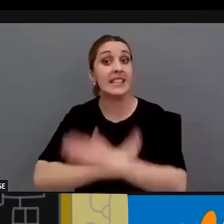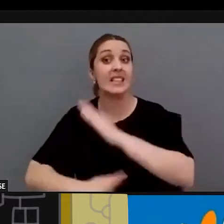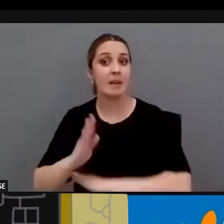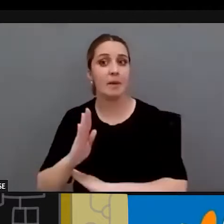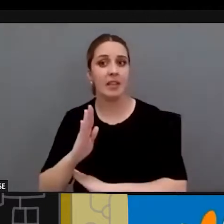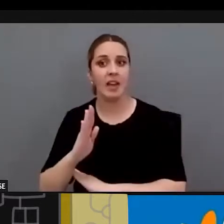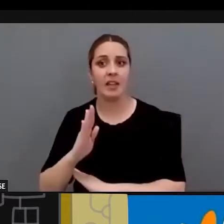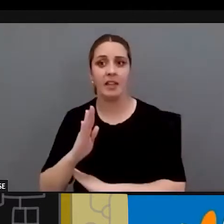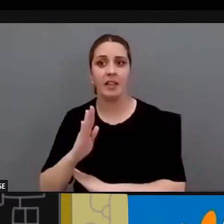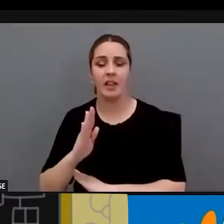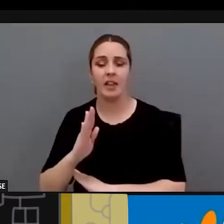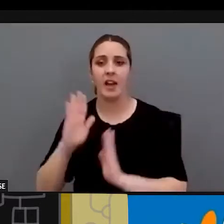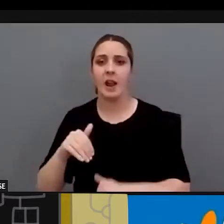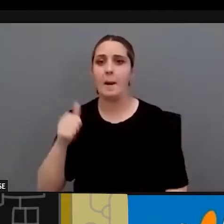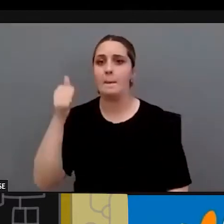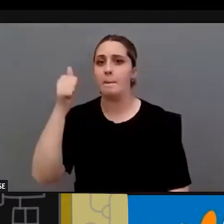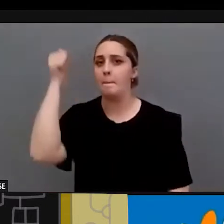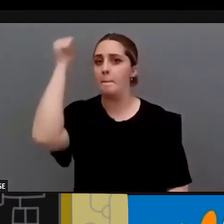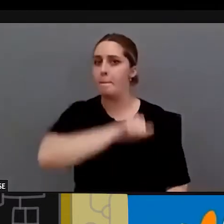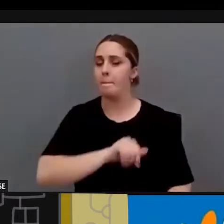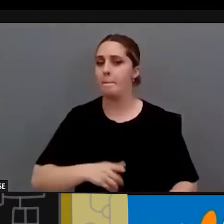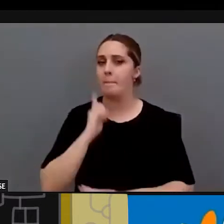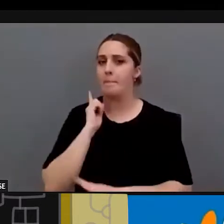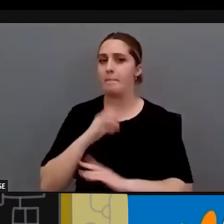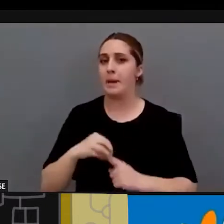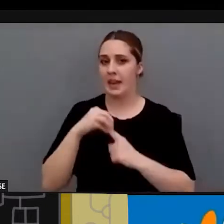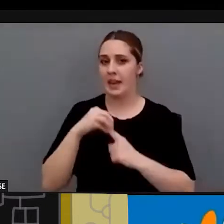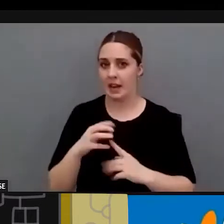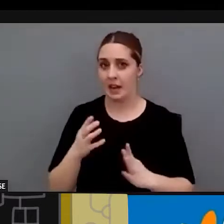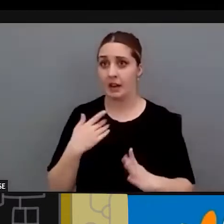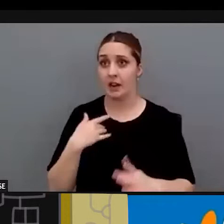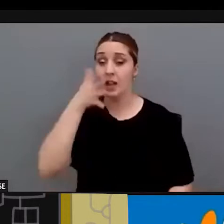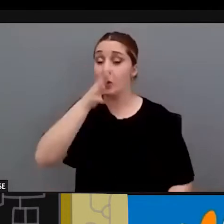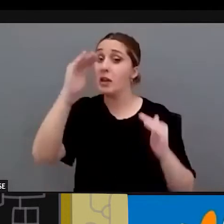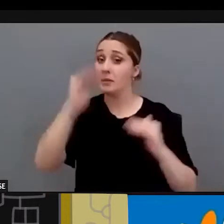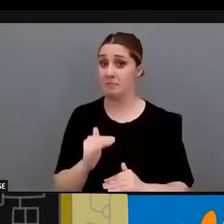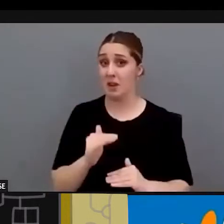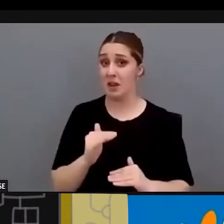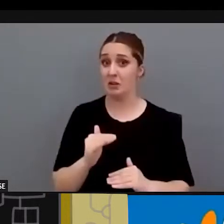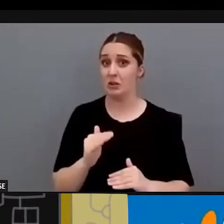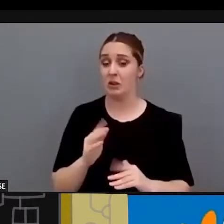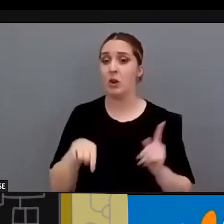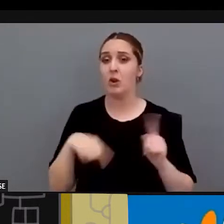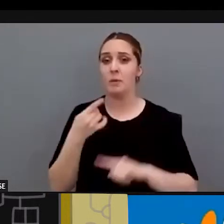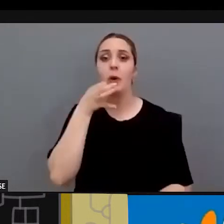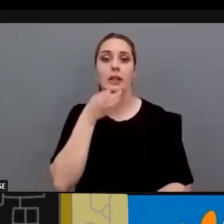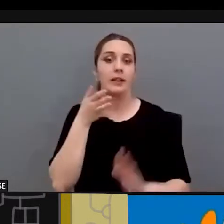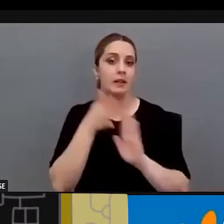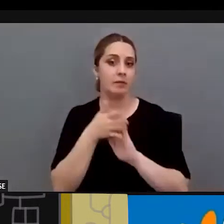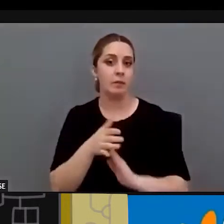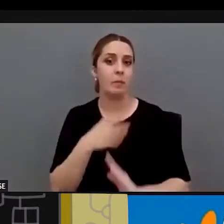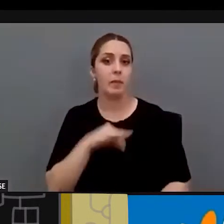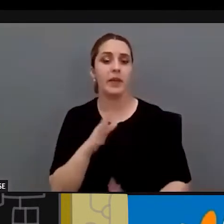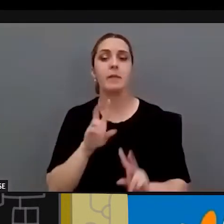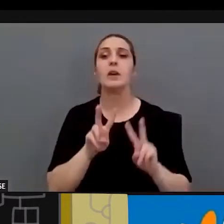convierte en patriarcal. Hay menos denuncias y, bueno, pues luego a lo largo de la tarde lo podemos ir viendo. En